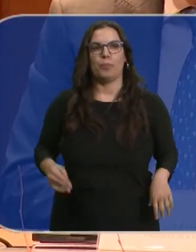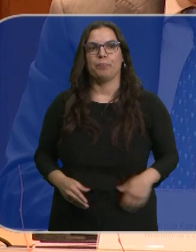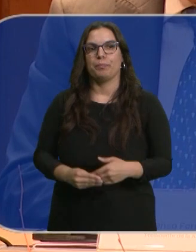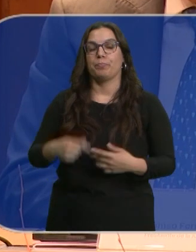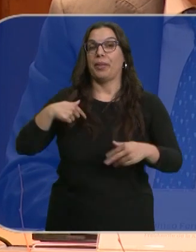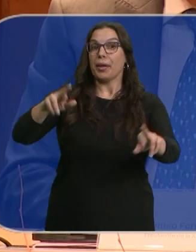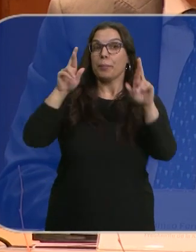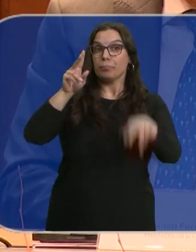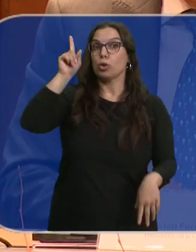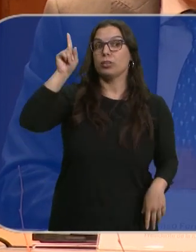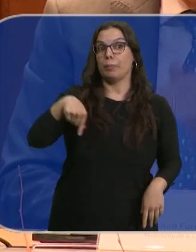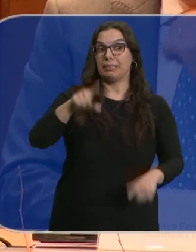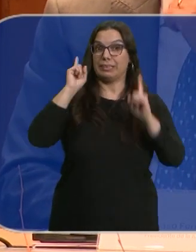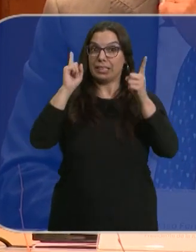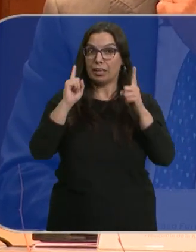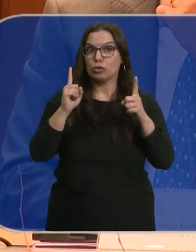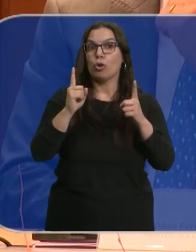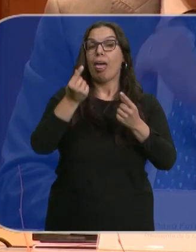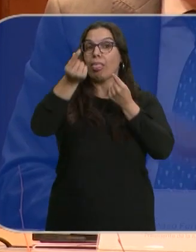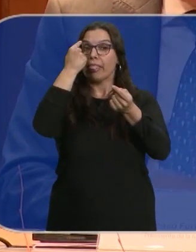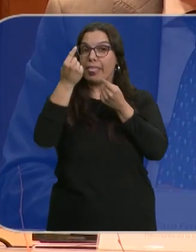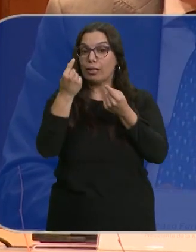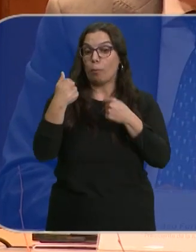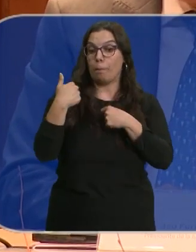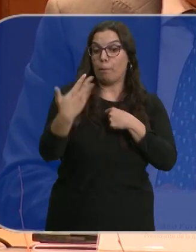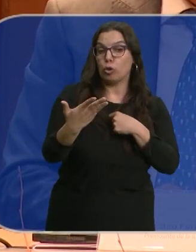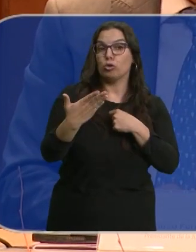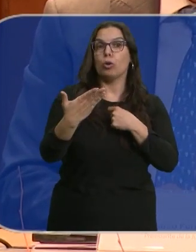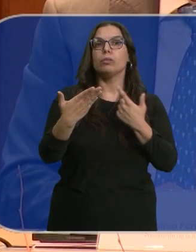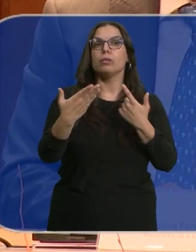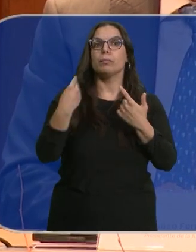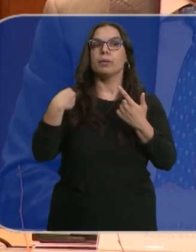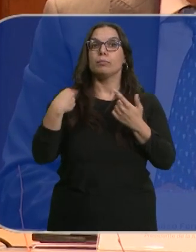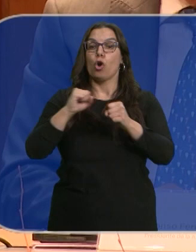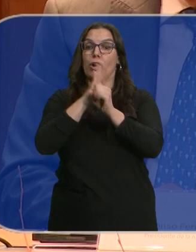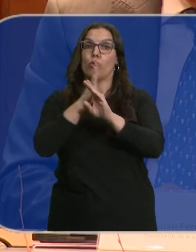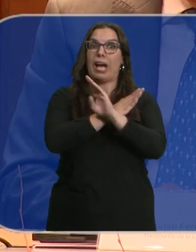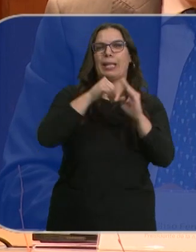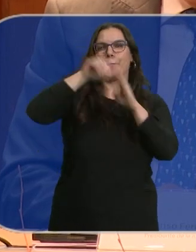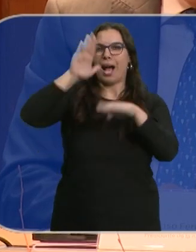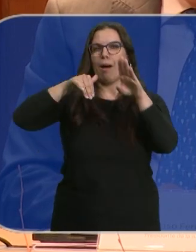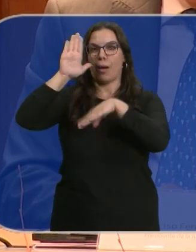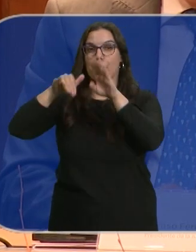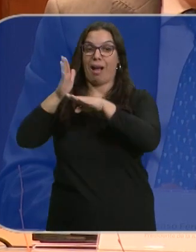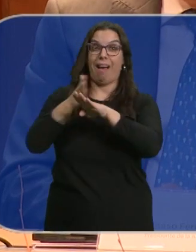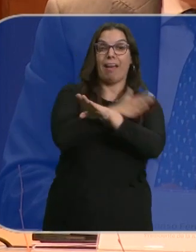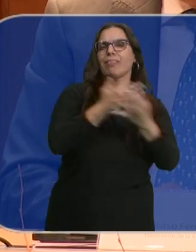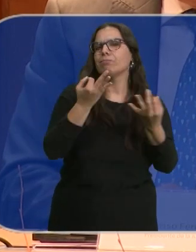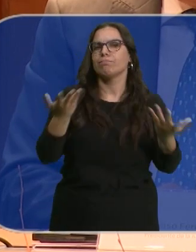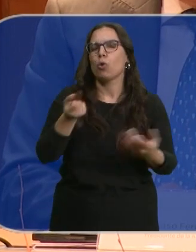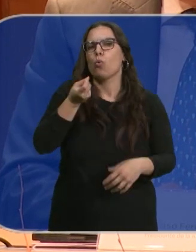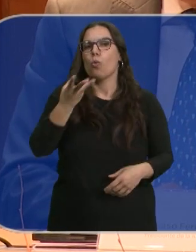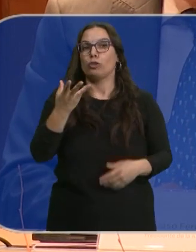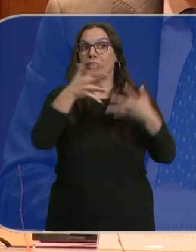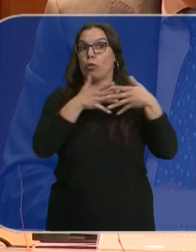Esperamos que también, en este caso, las cifras superen pronto los niveles prepandémicos, cuando el número de estudiantes